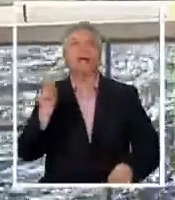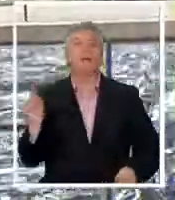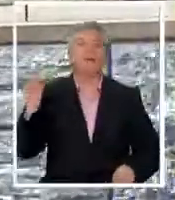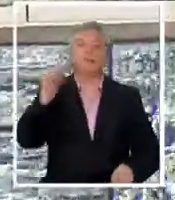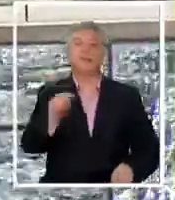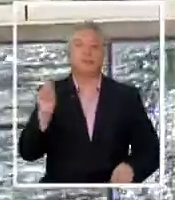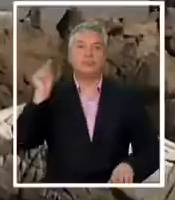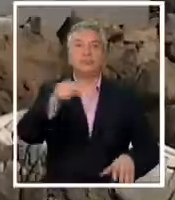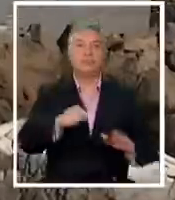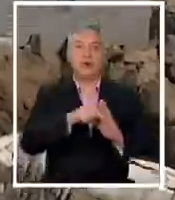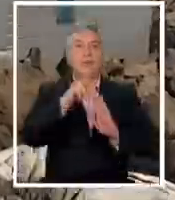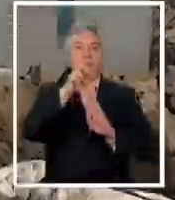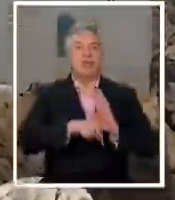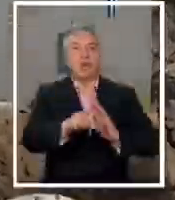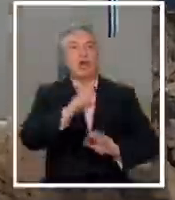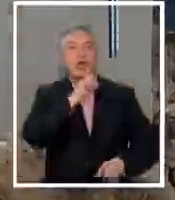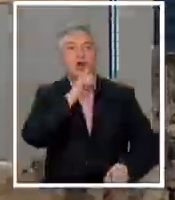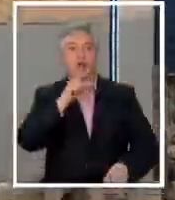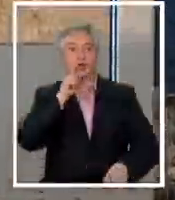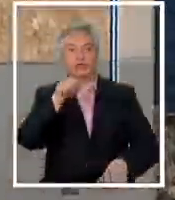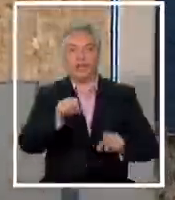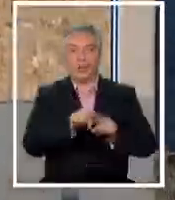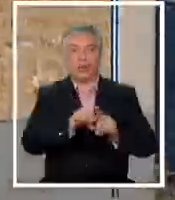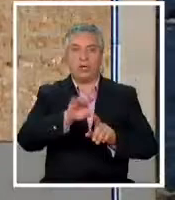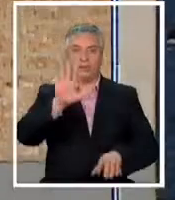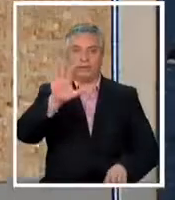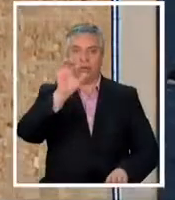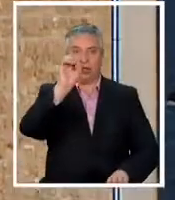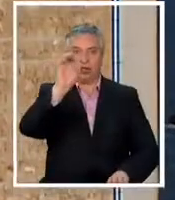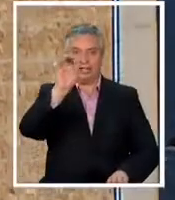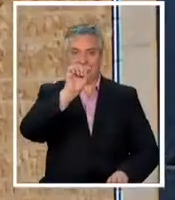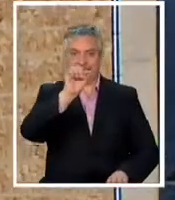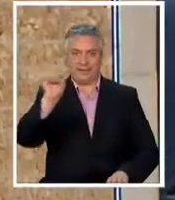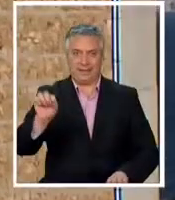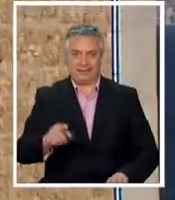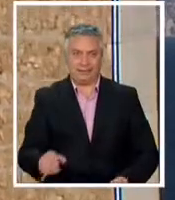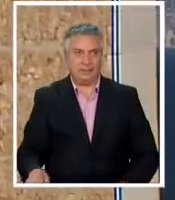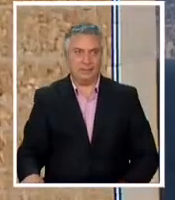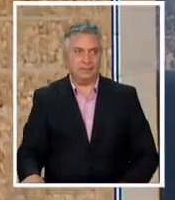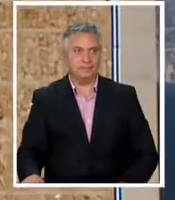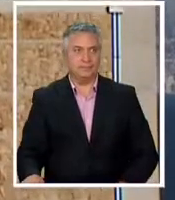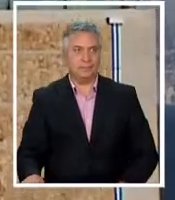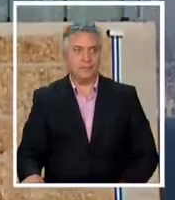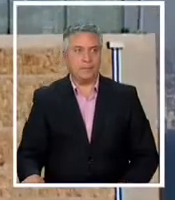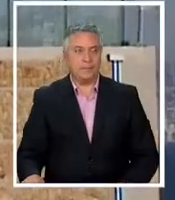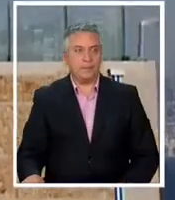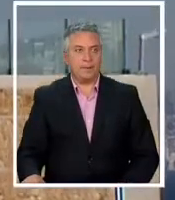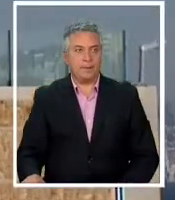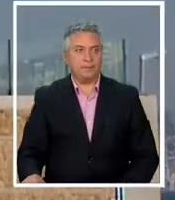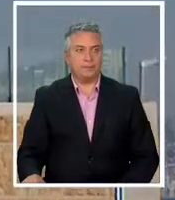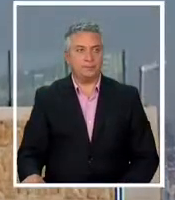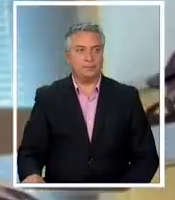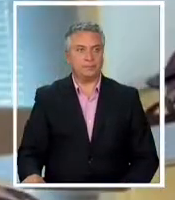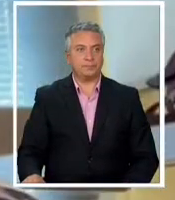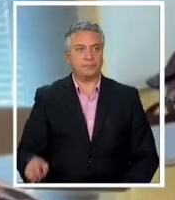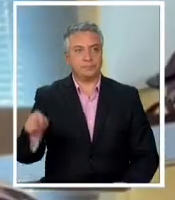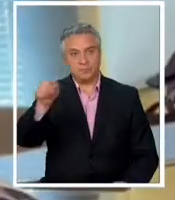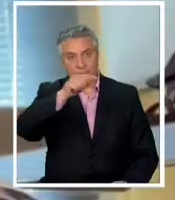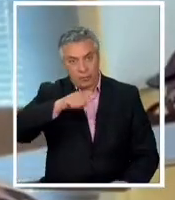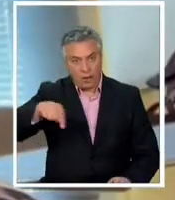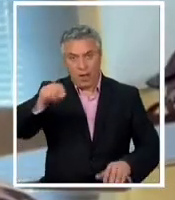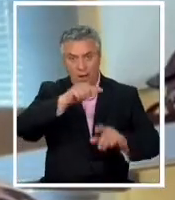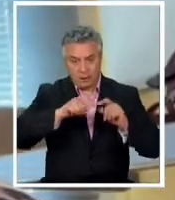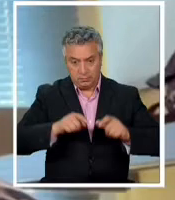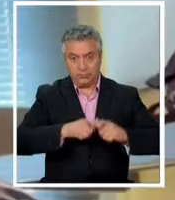controversial proyecto hotelero de 5 estrellas se ha emplazado en un área